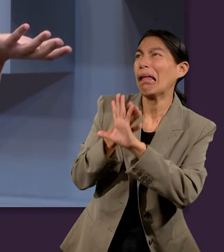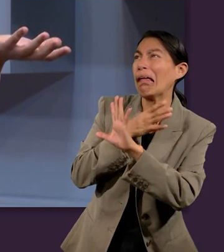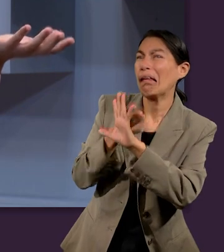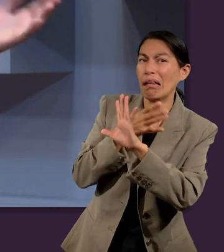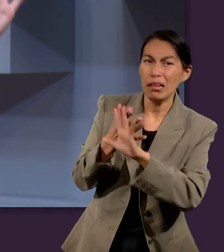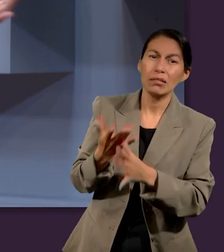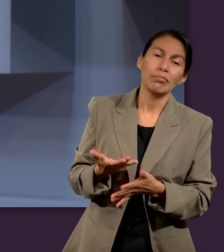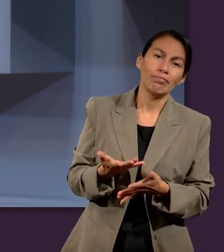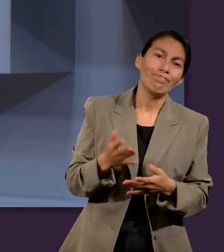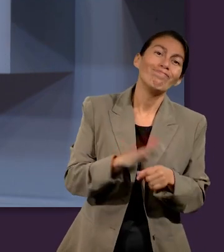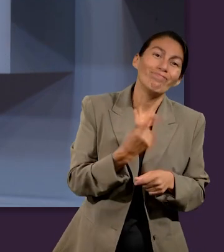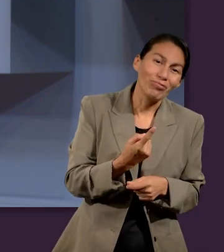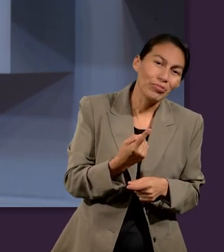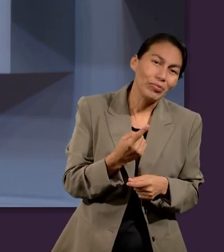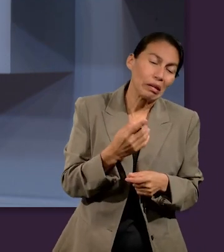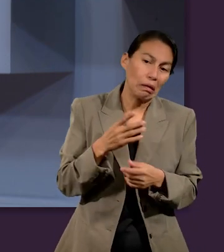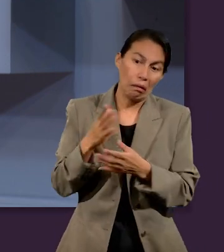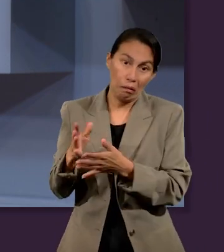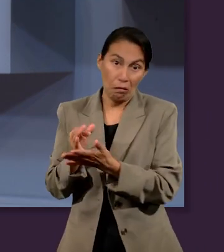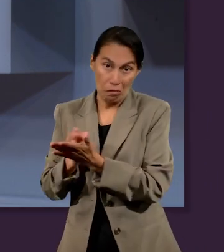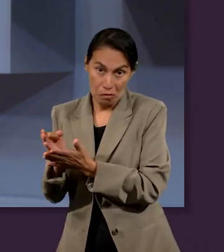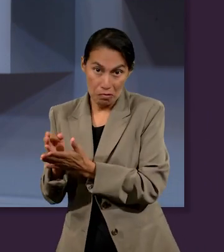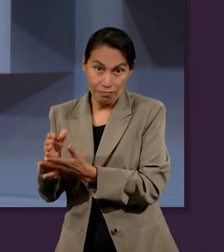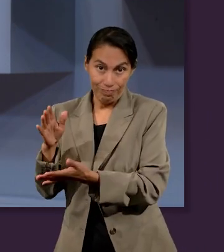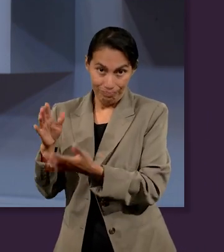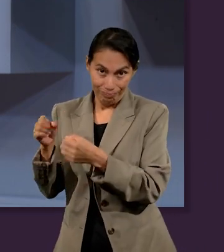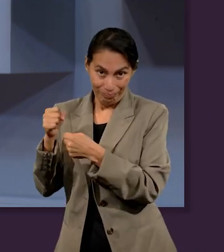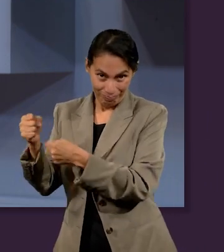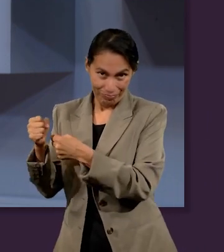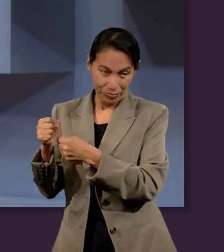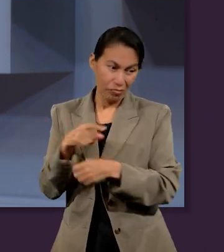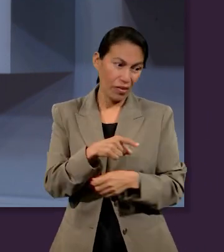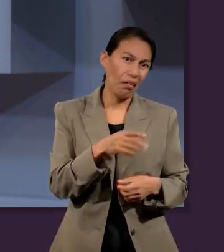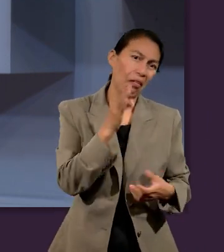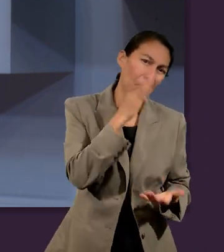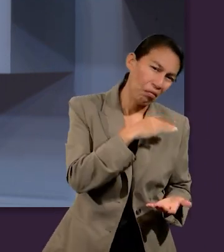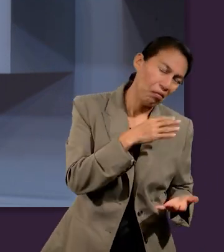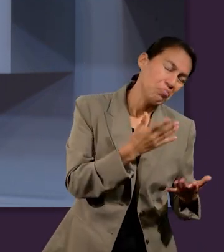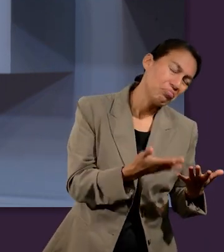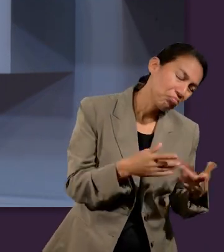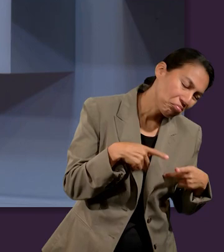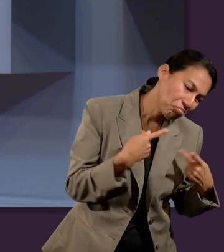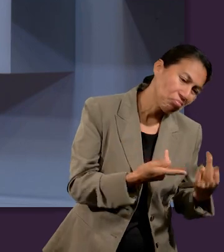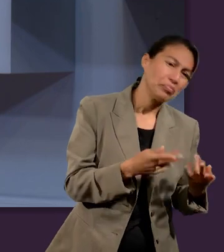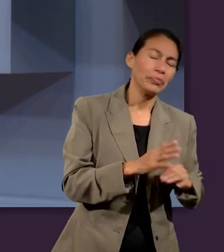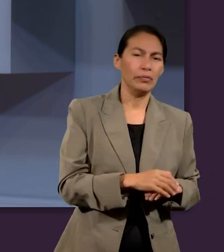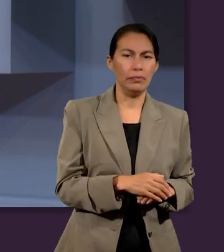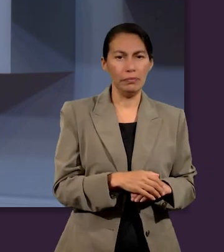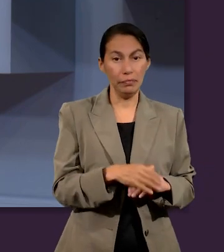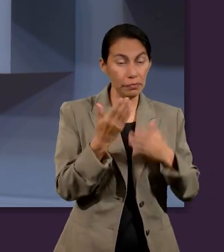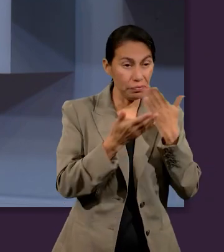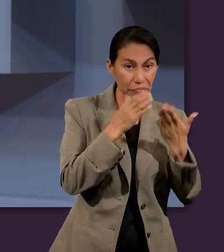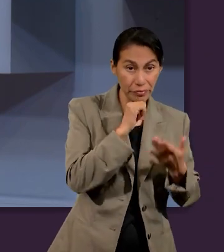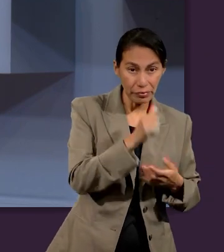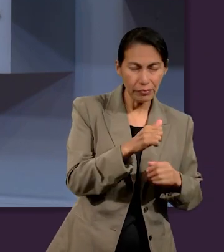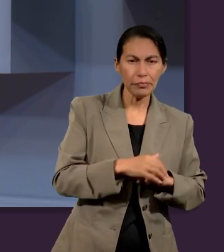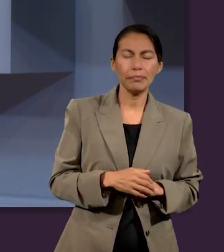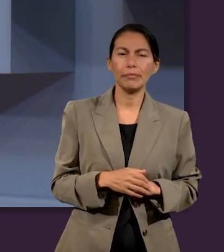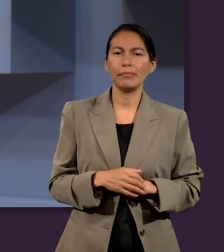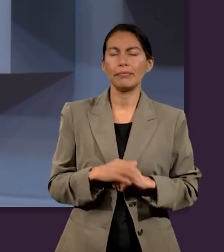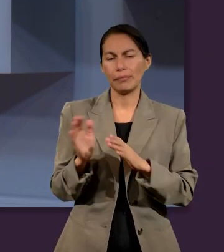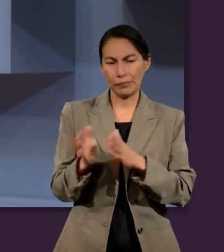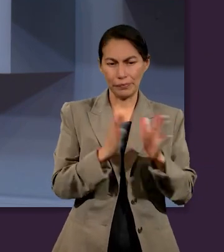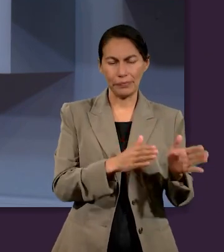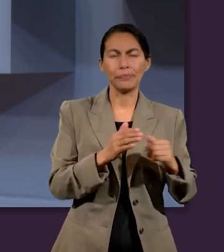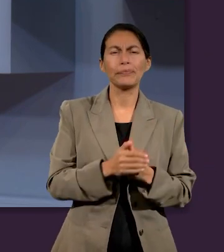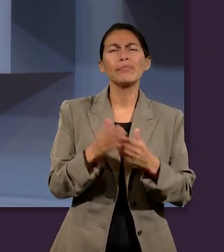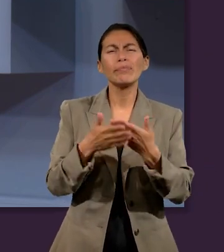sentimos puede llegar a traicionarnos, y que la misma Biblia nos lo advierte. Pero, ¿qué pasa con las personas que de pronto nos